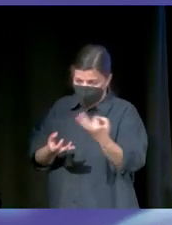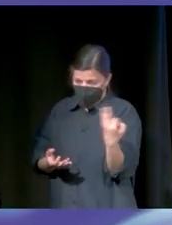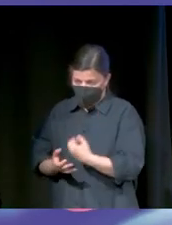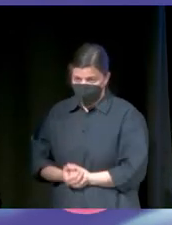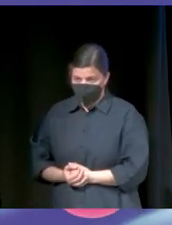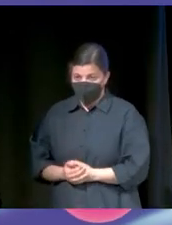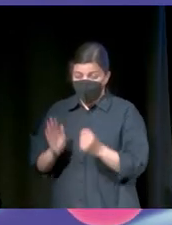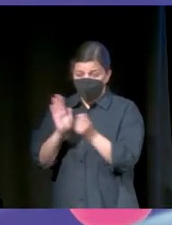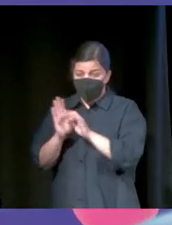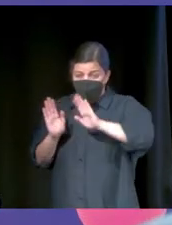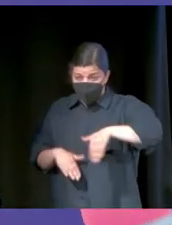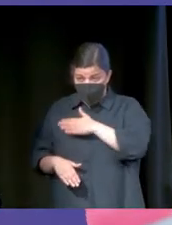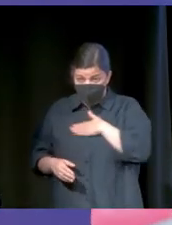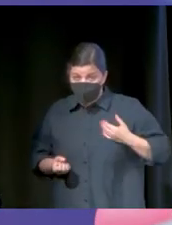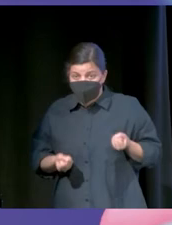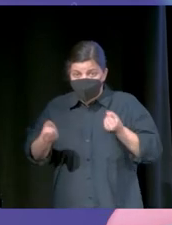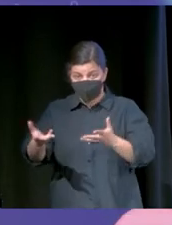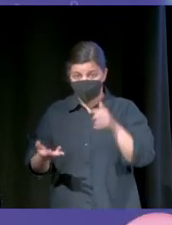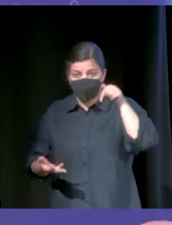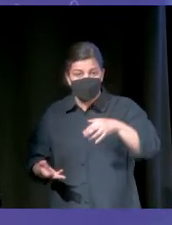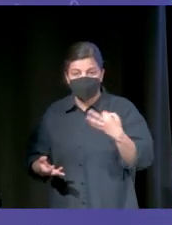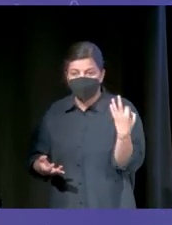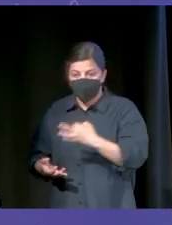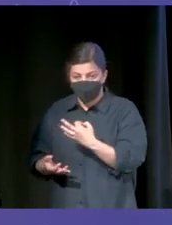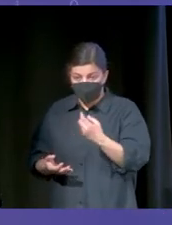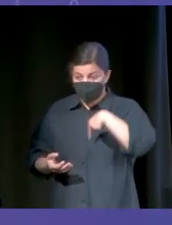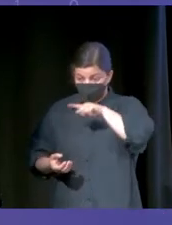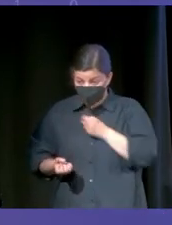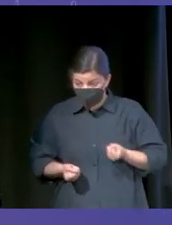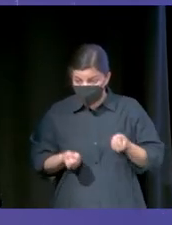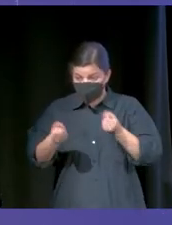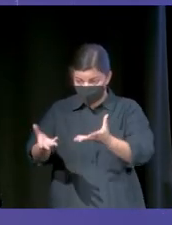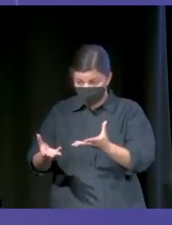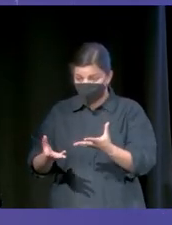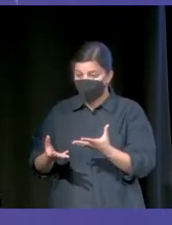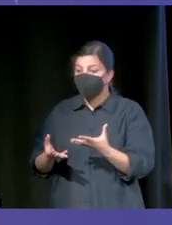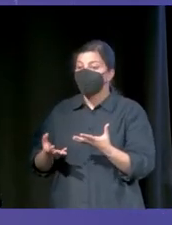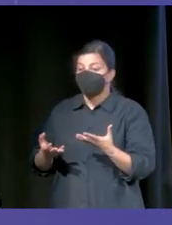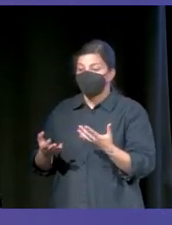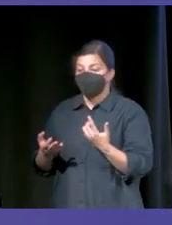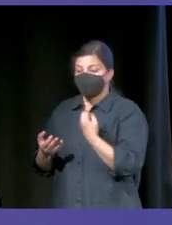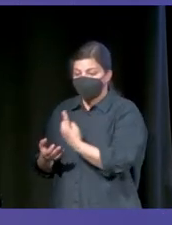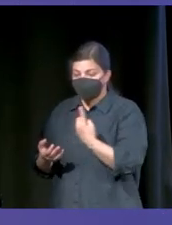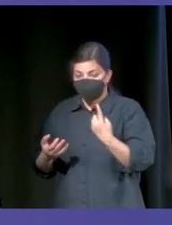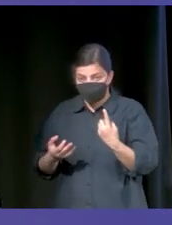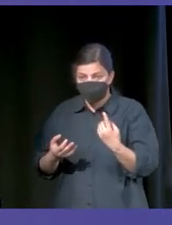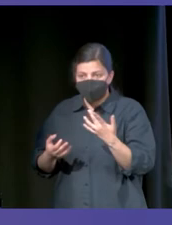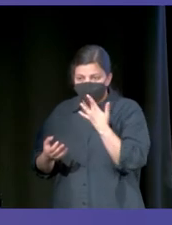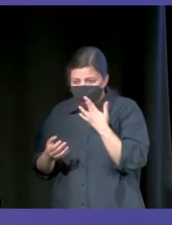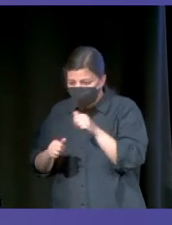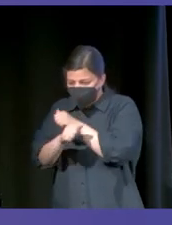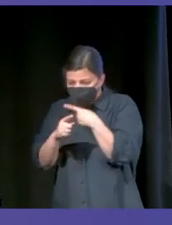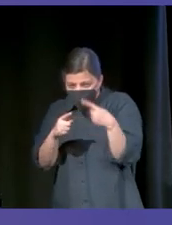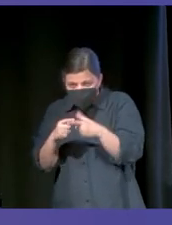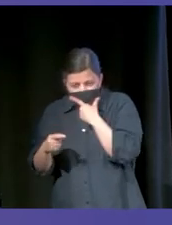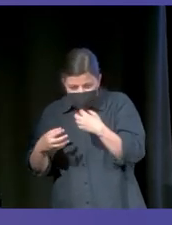el último punto que quería comentar hoy es que cada vez que comunicamos, si tratamos temas de forma simple